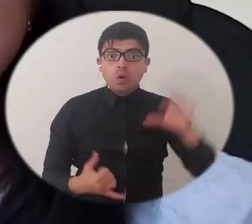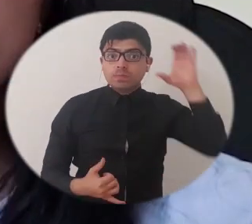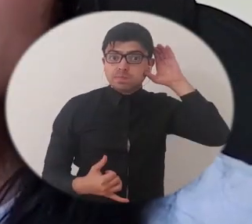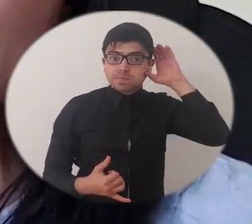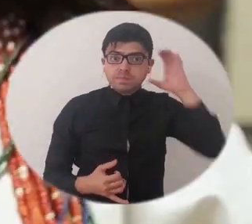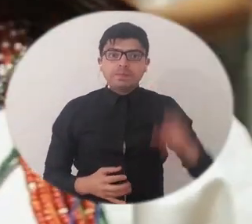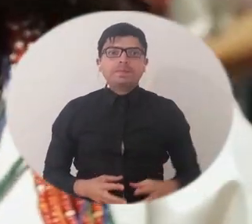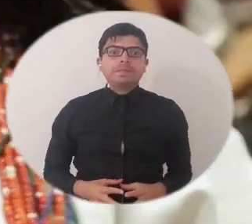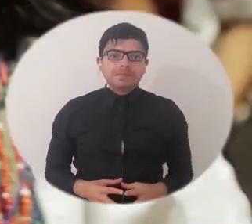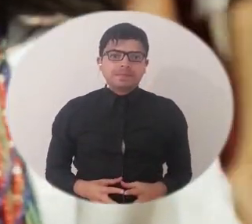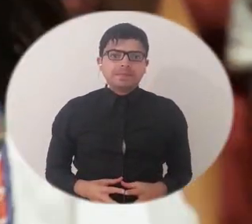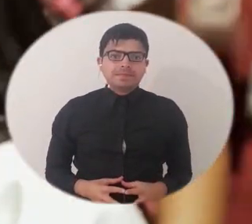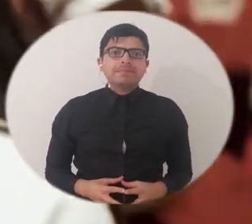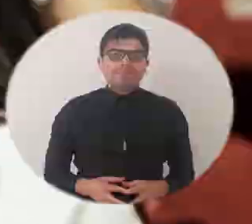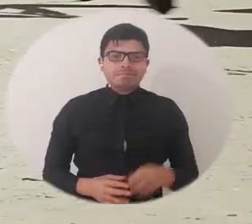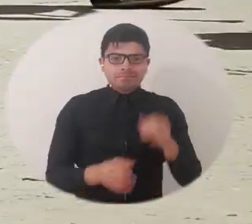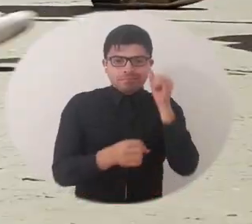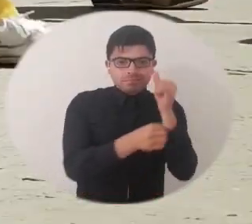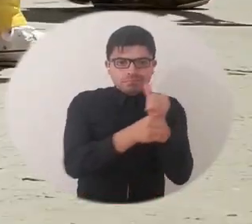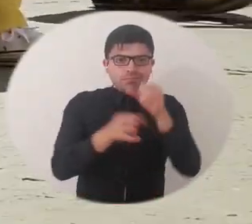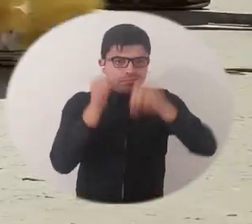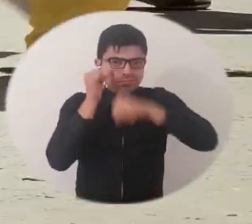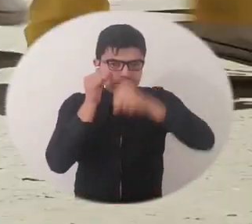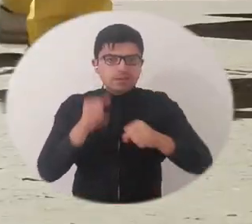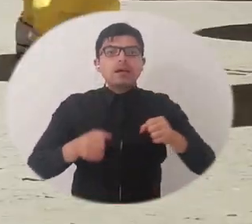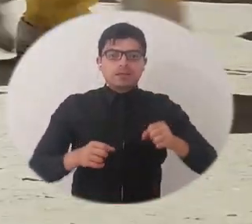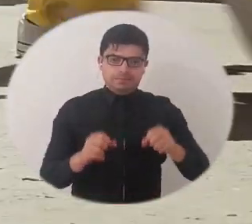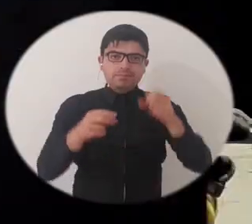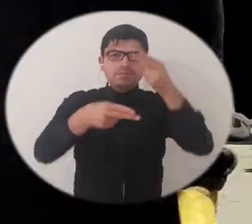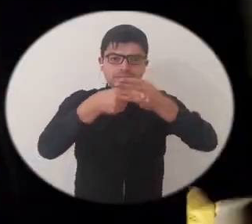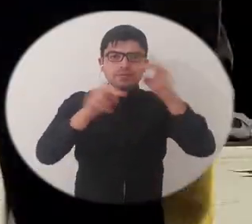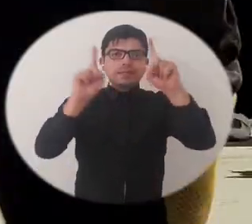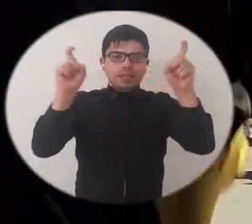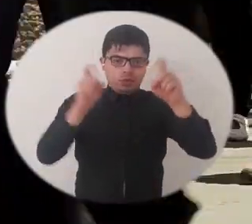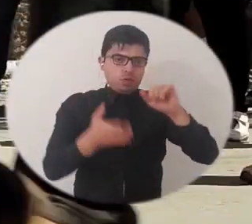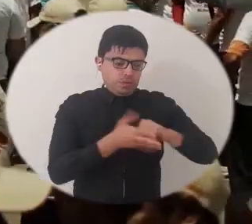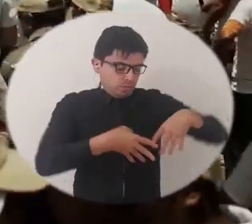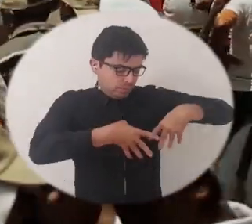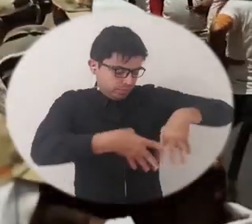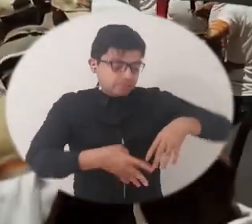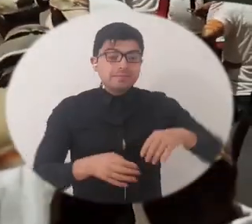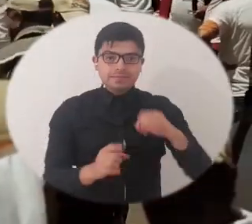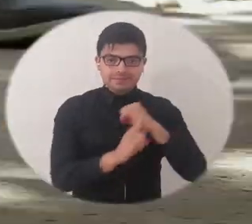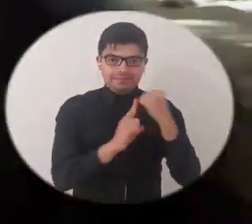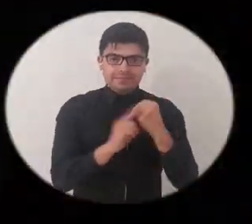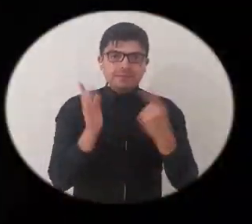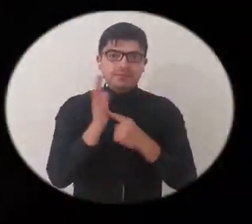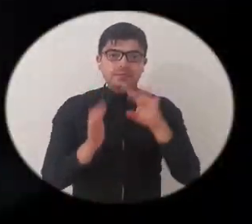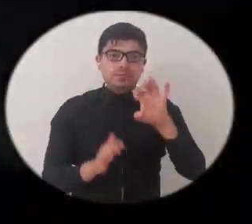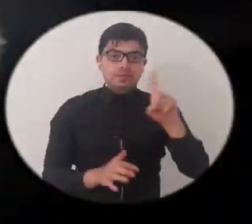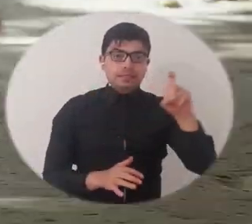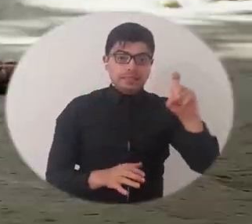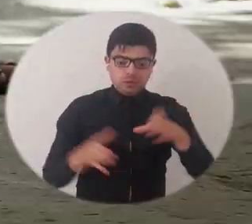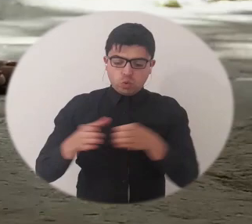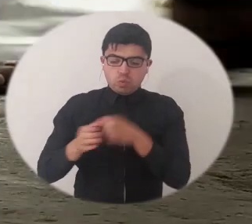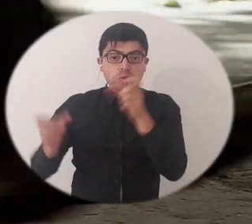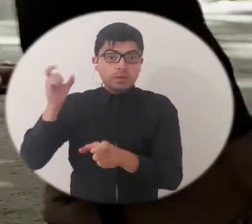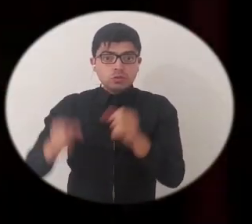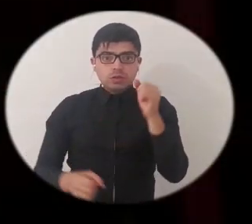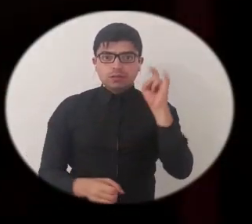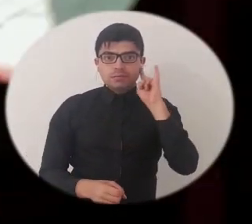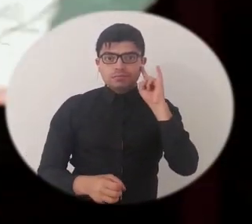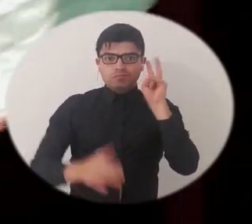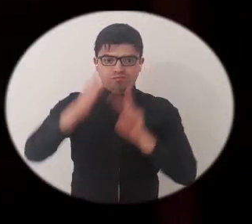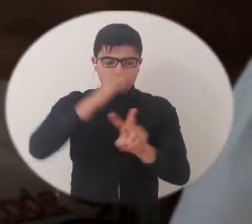en el presente. Con un largometraje documental que lleva el nombre de esta movilización social de 1966, un equipo de realizadores